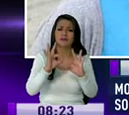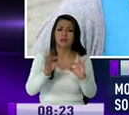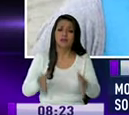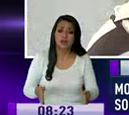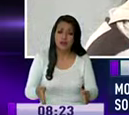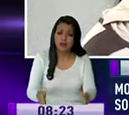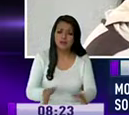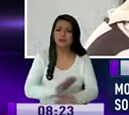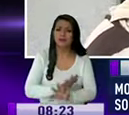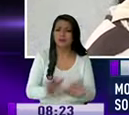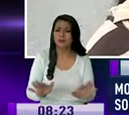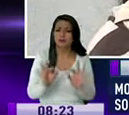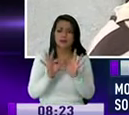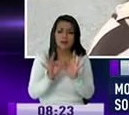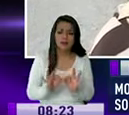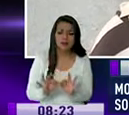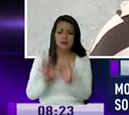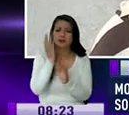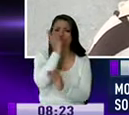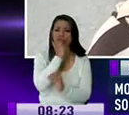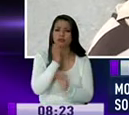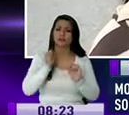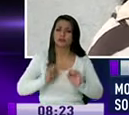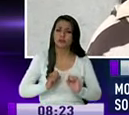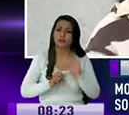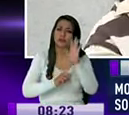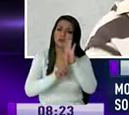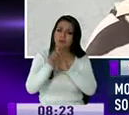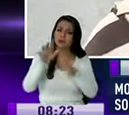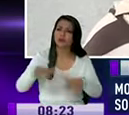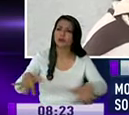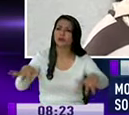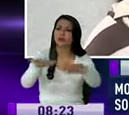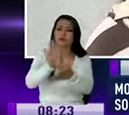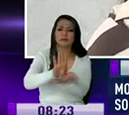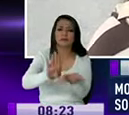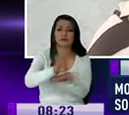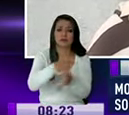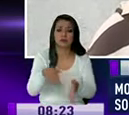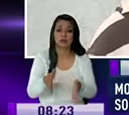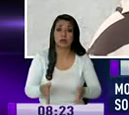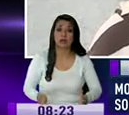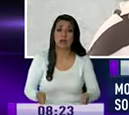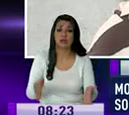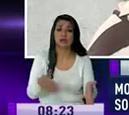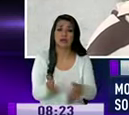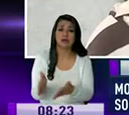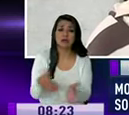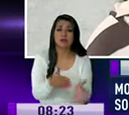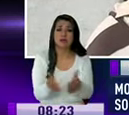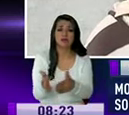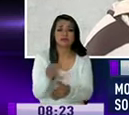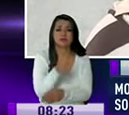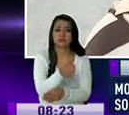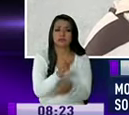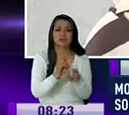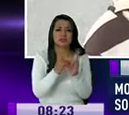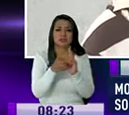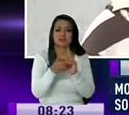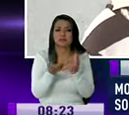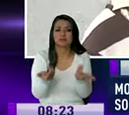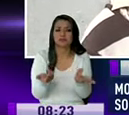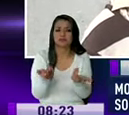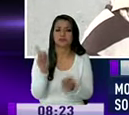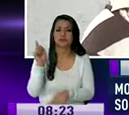de buen estado calles que en las cuales permitan desarrollarse el sector porque si las calles están mal estado créanme los mismos vecinos les